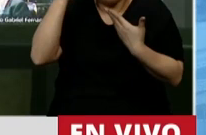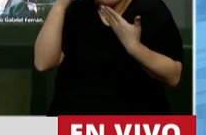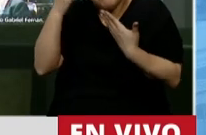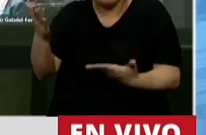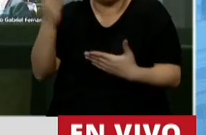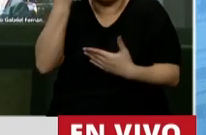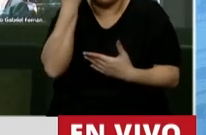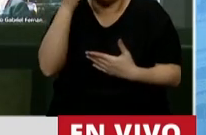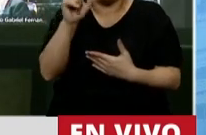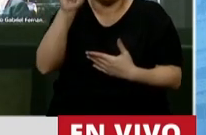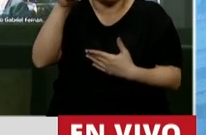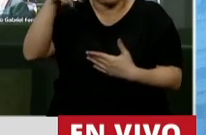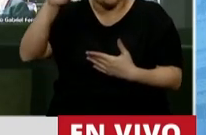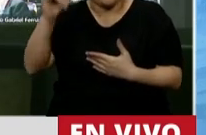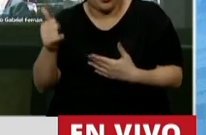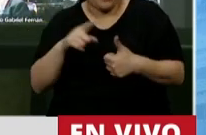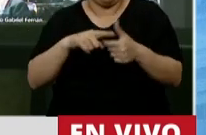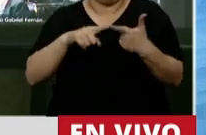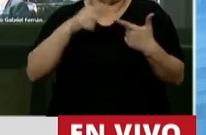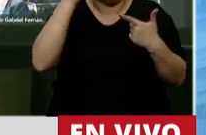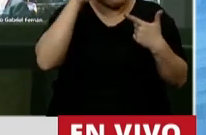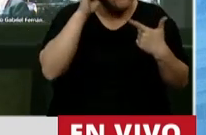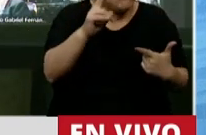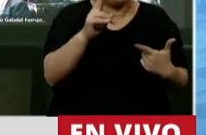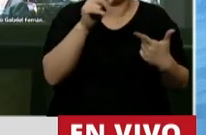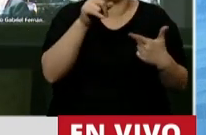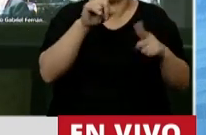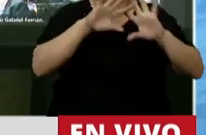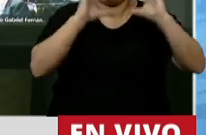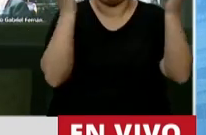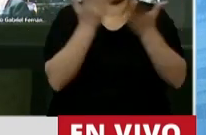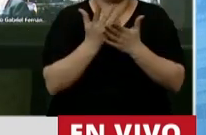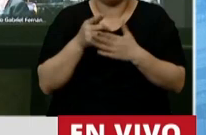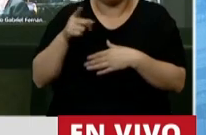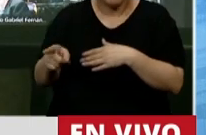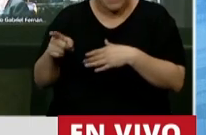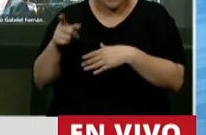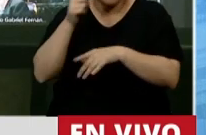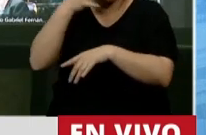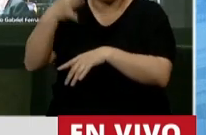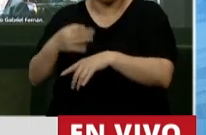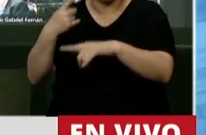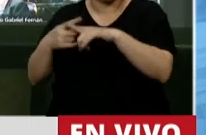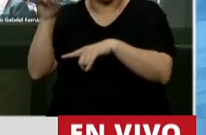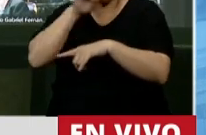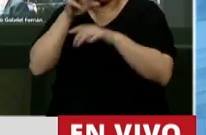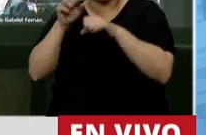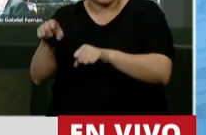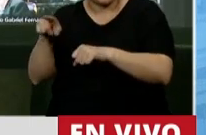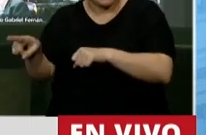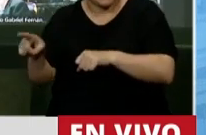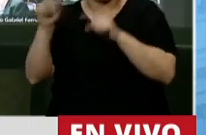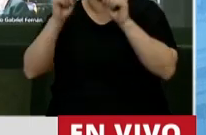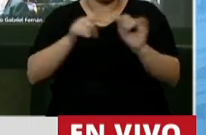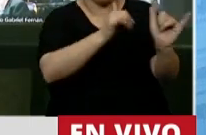reivindicamos la cuestión ambiental, por eso se lo debemos no solo a Yolanda sino a todas las generaciones futuras, presentes, a los chicos y chicas que